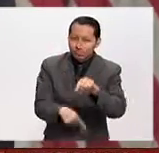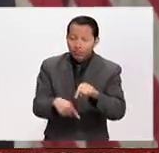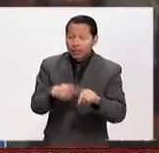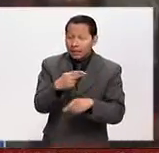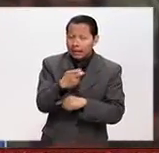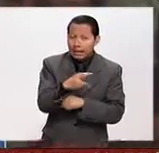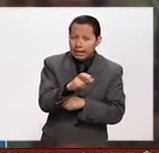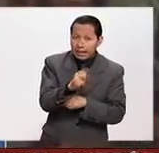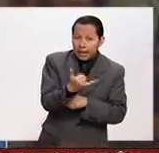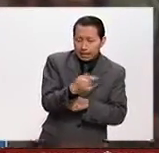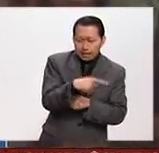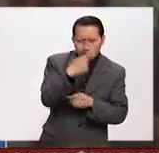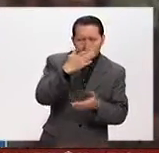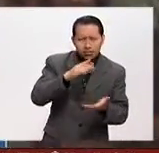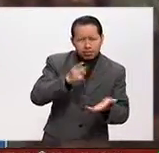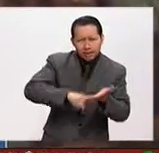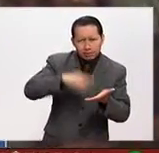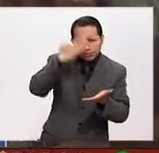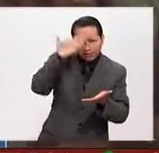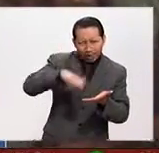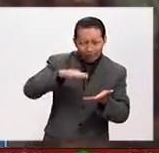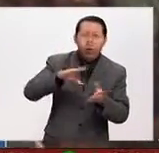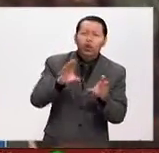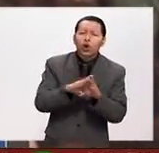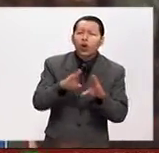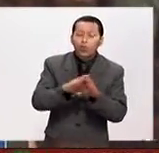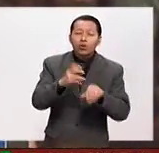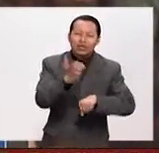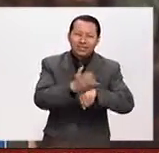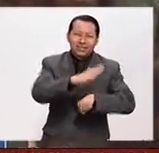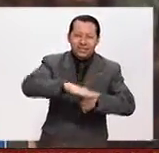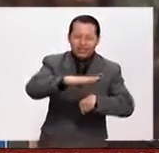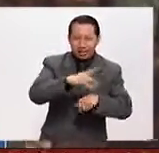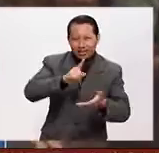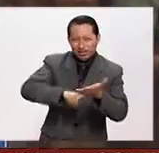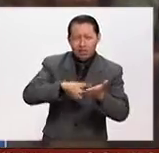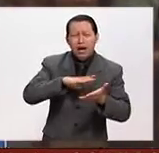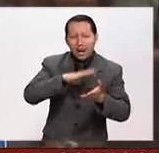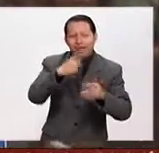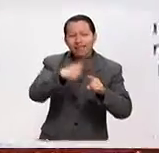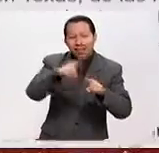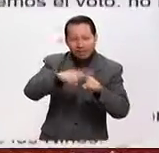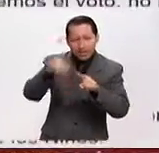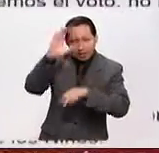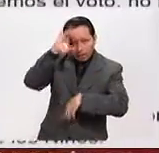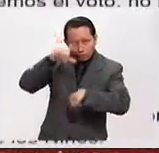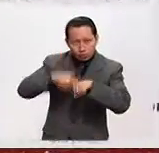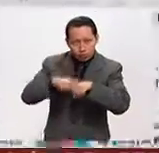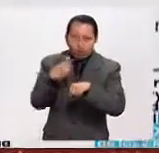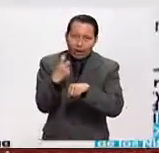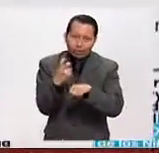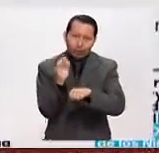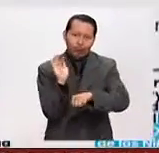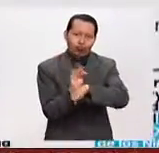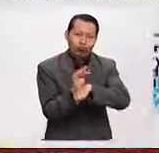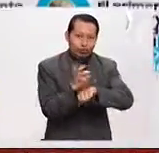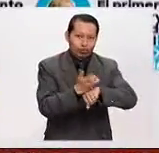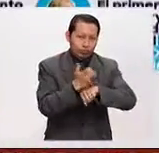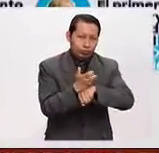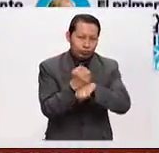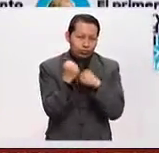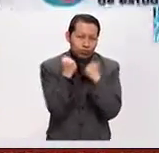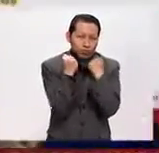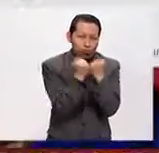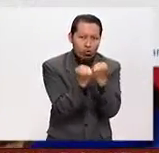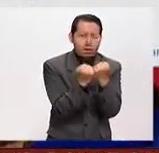Hillary está consciente de la diversidad de culturas y de que es precisamente eso una de las fortalezas de Estados Unidos. Esta